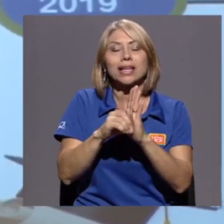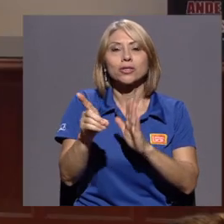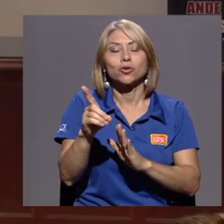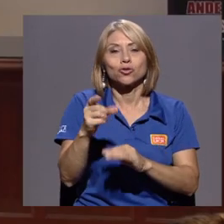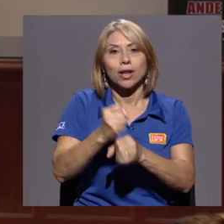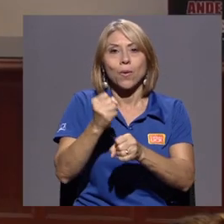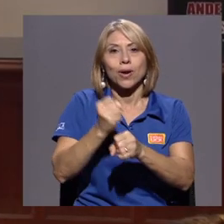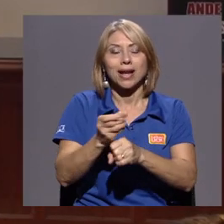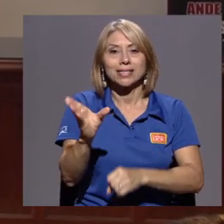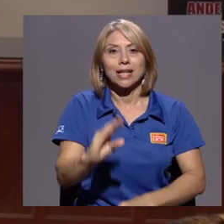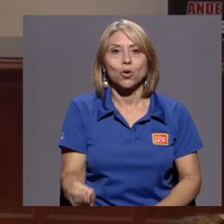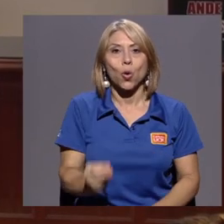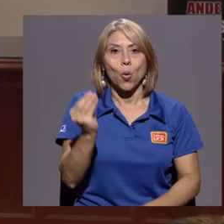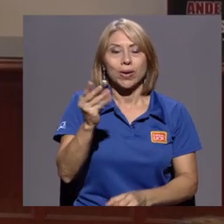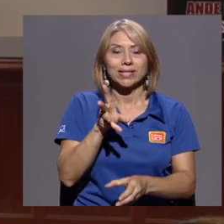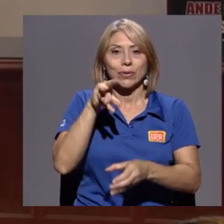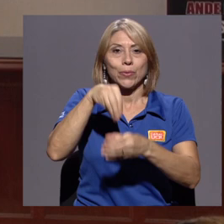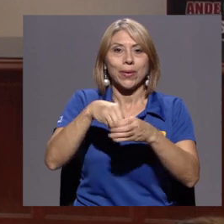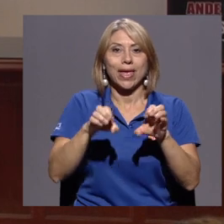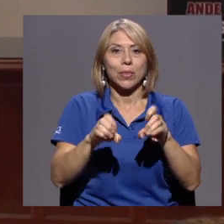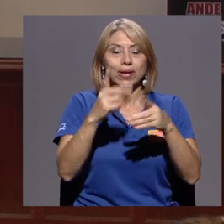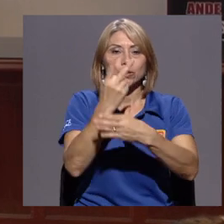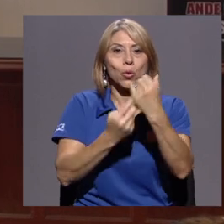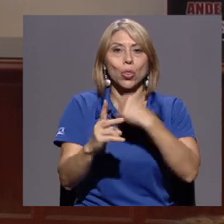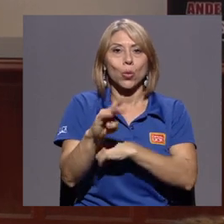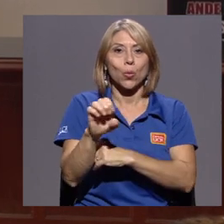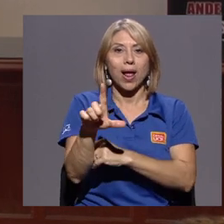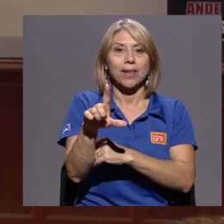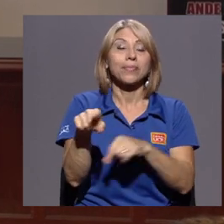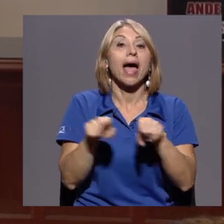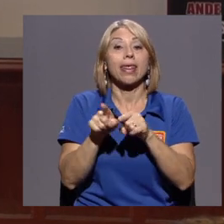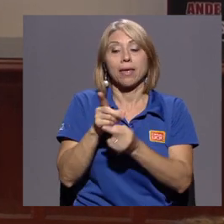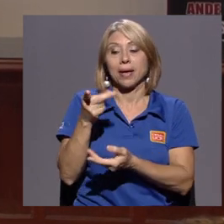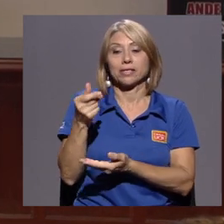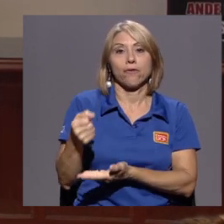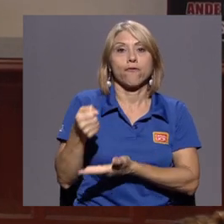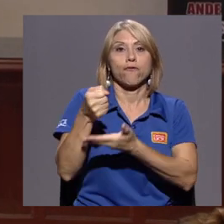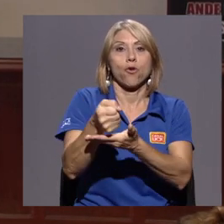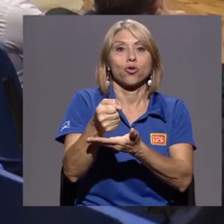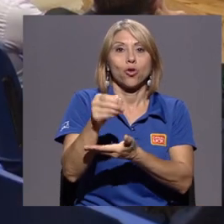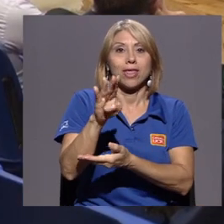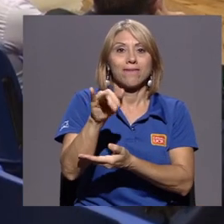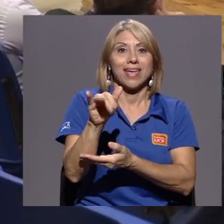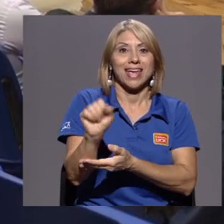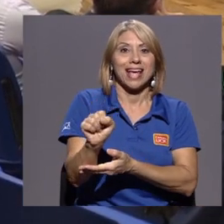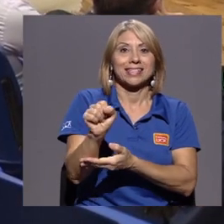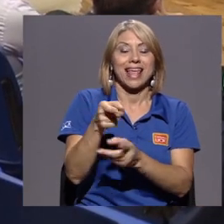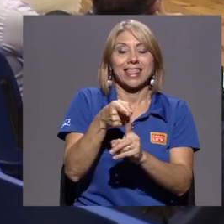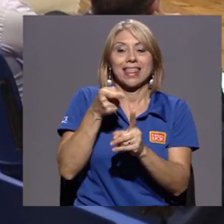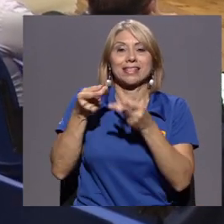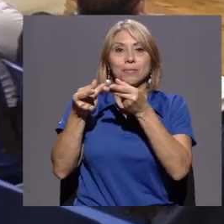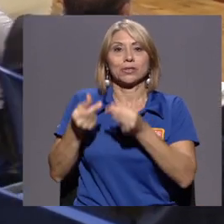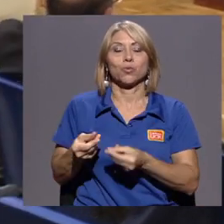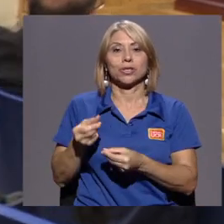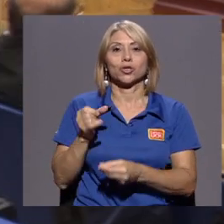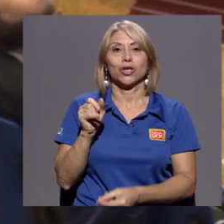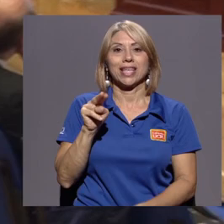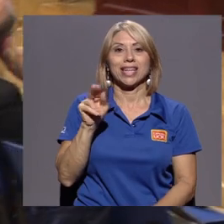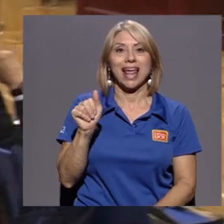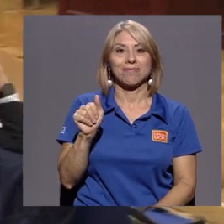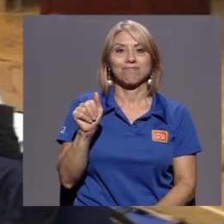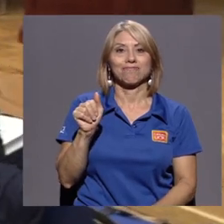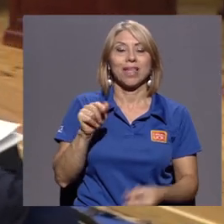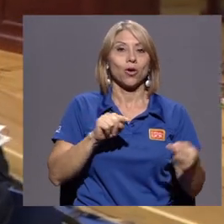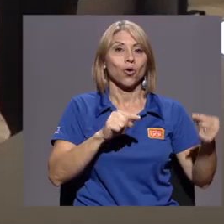forman parte de la educación dual. Además que el fondo de becas que se establecerá para este programa saldrá del presupuesto del INAH. En